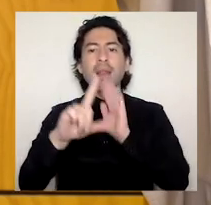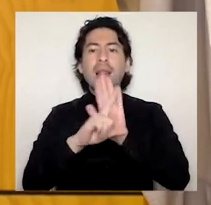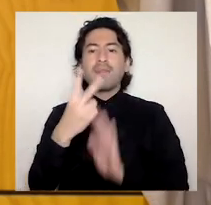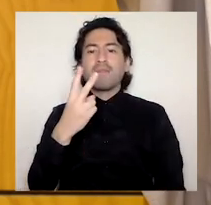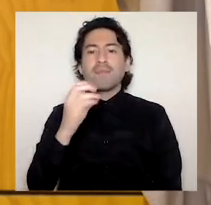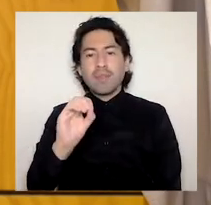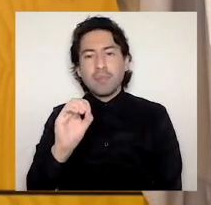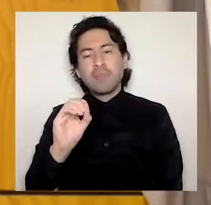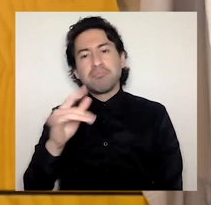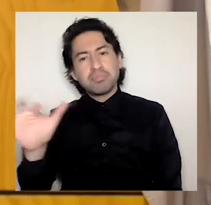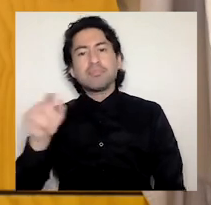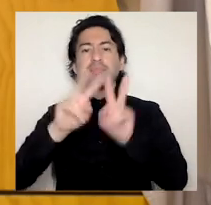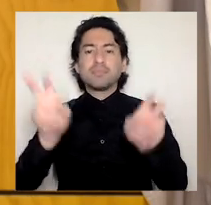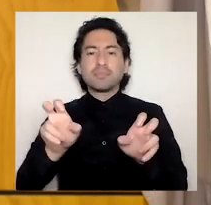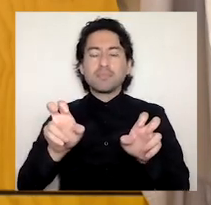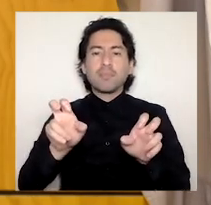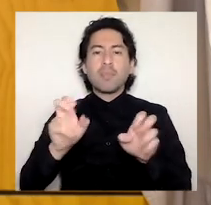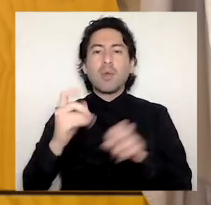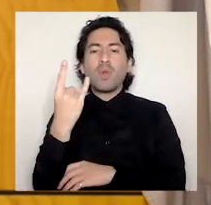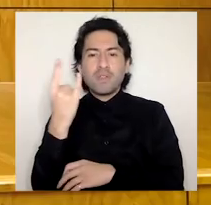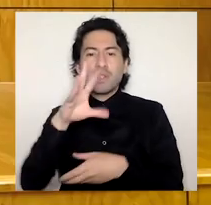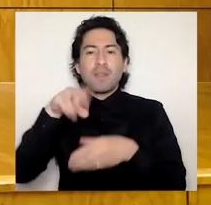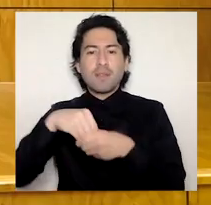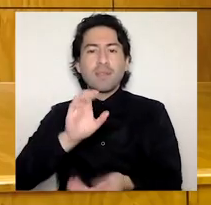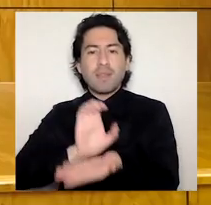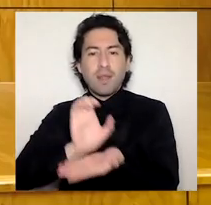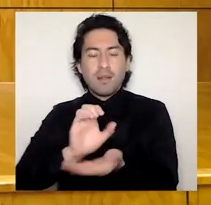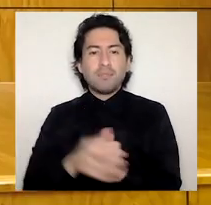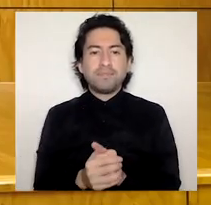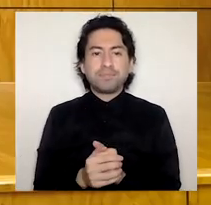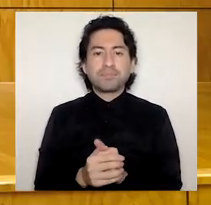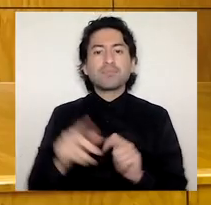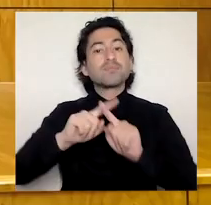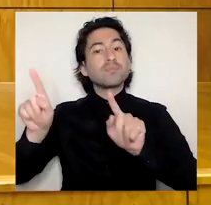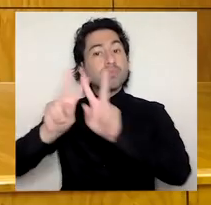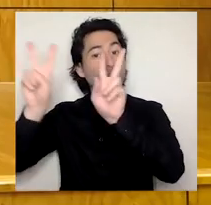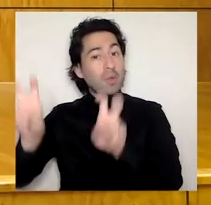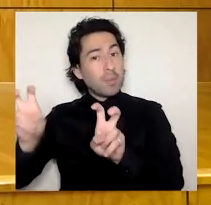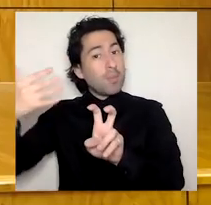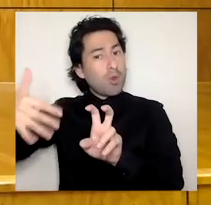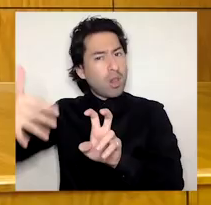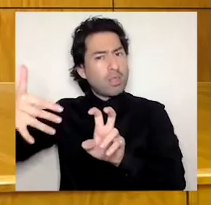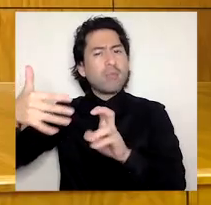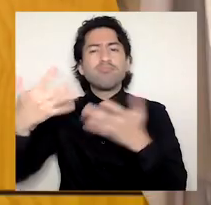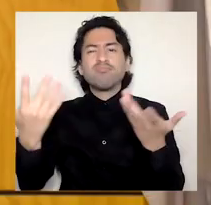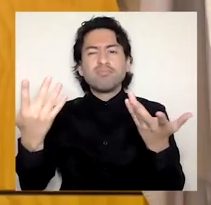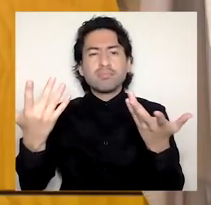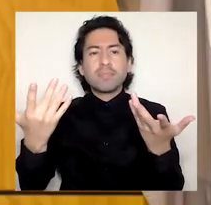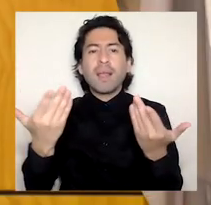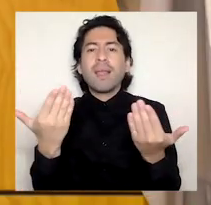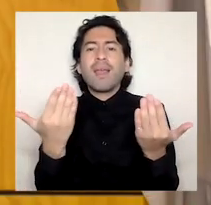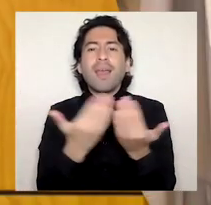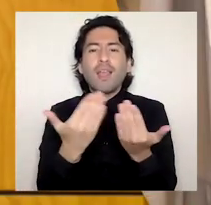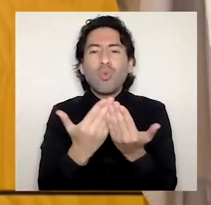.094 sobre Universidades del Estado. Otro tema relevante está relacionado con el